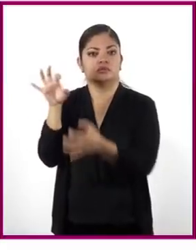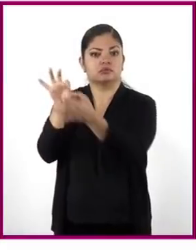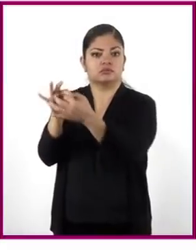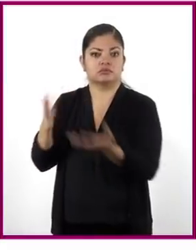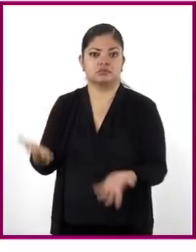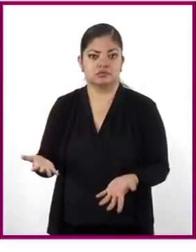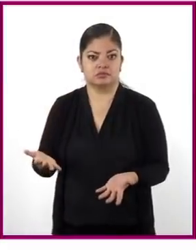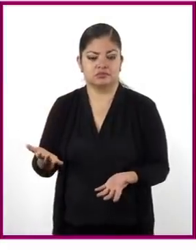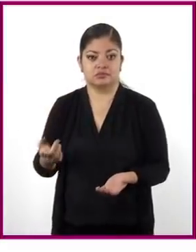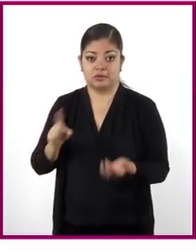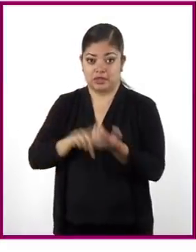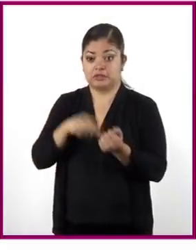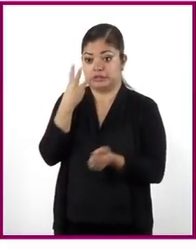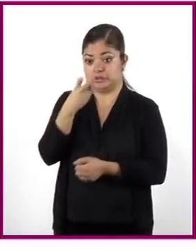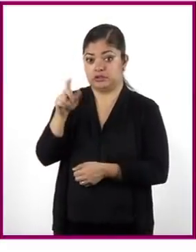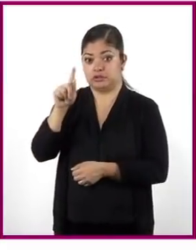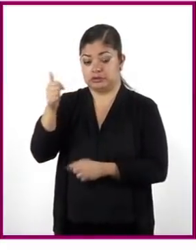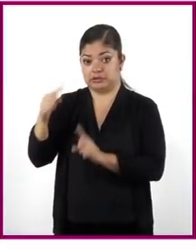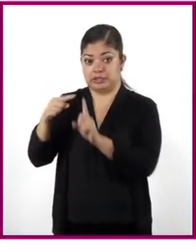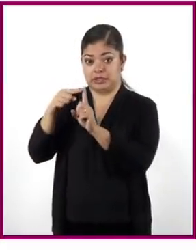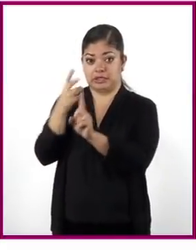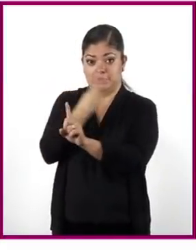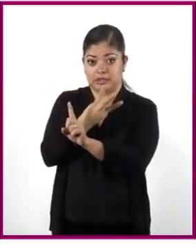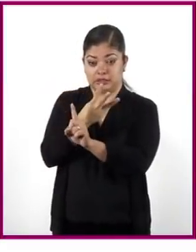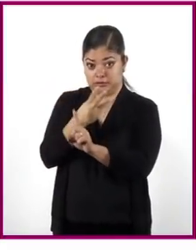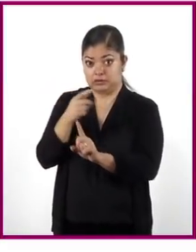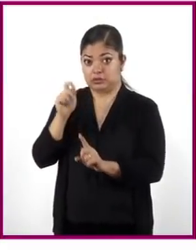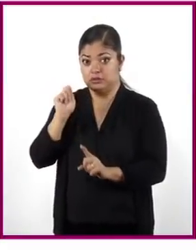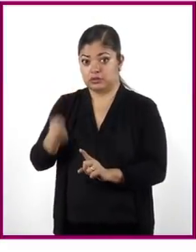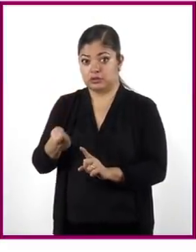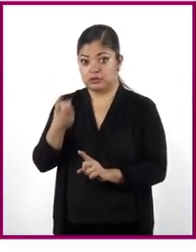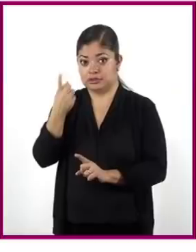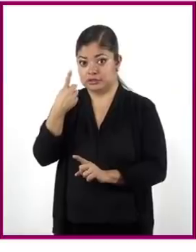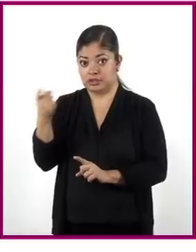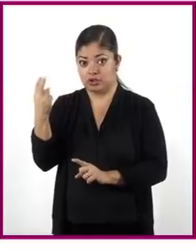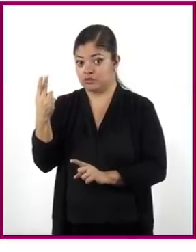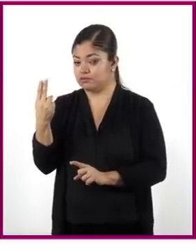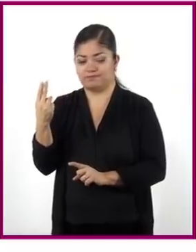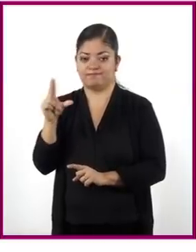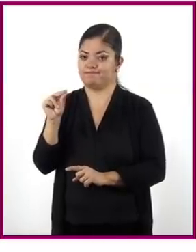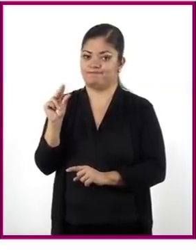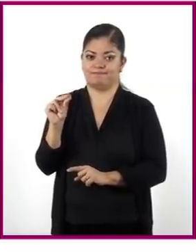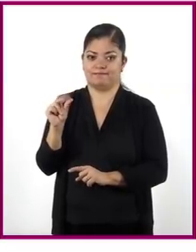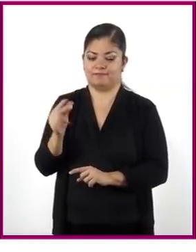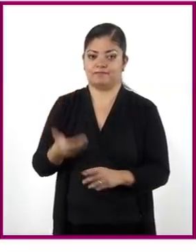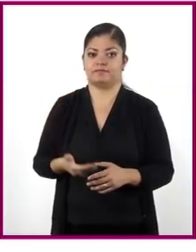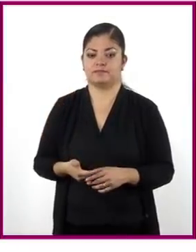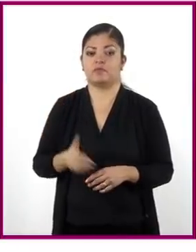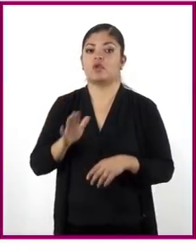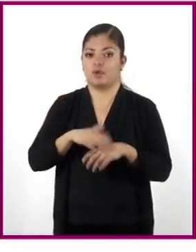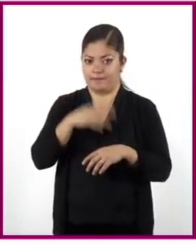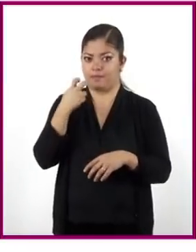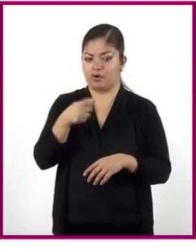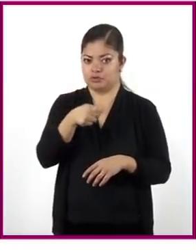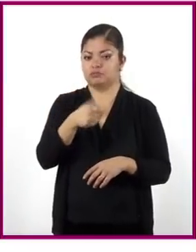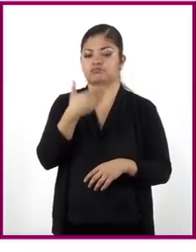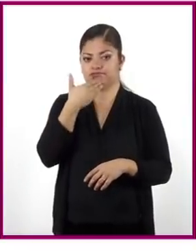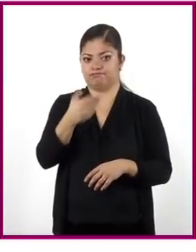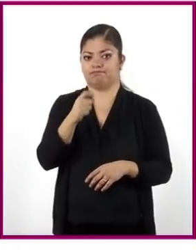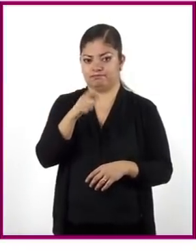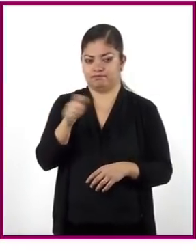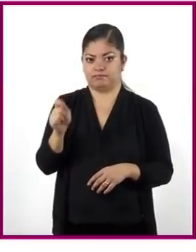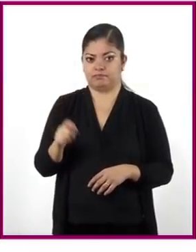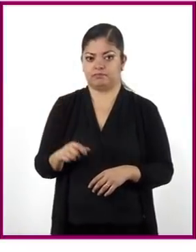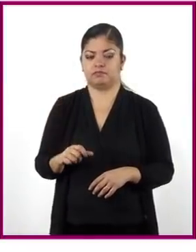esa cantidad al dividirla entre 3 no es igual a 125 kilómetros por hora. Así que esta opción es correcta.